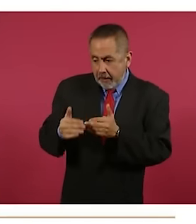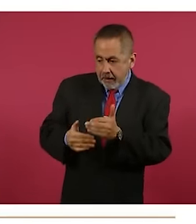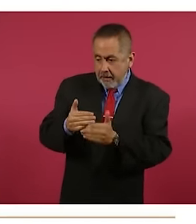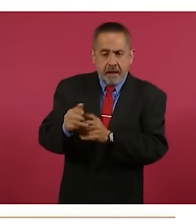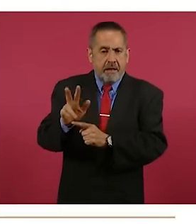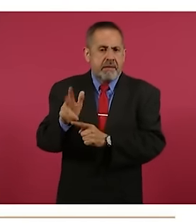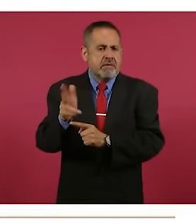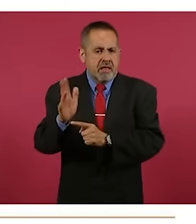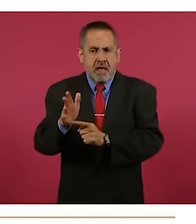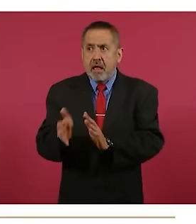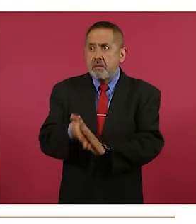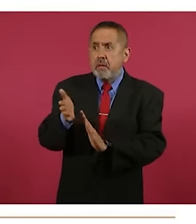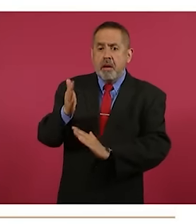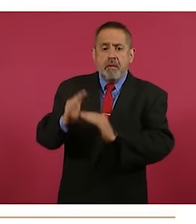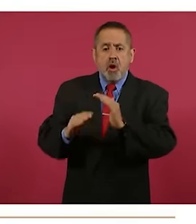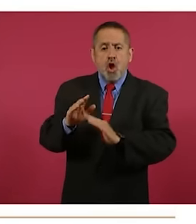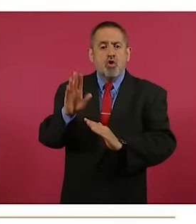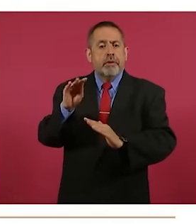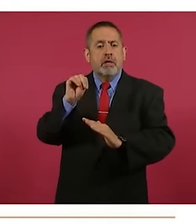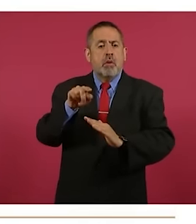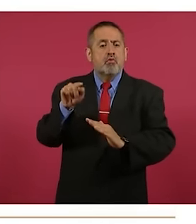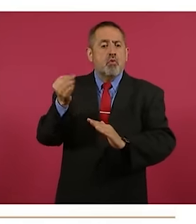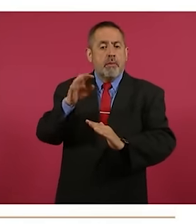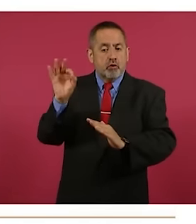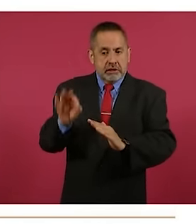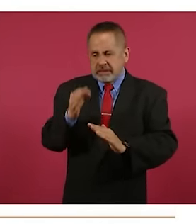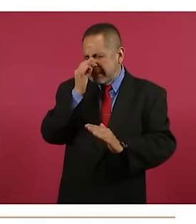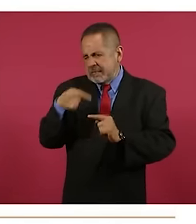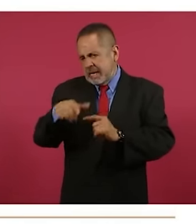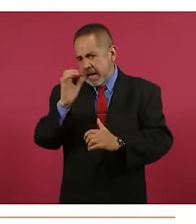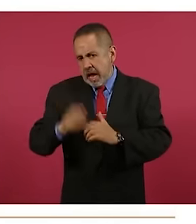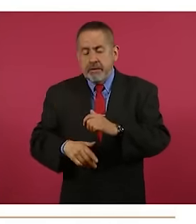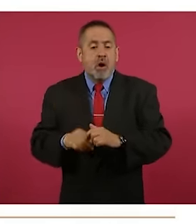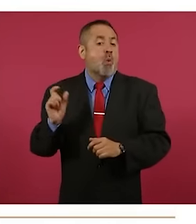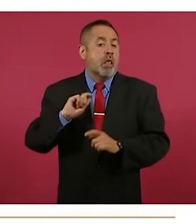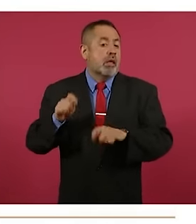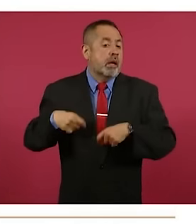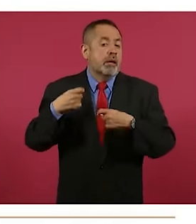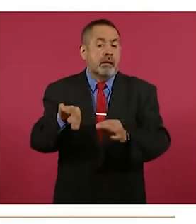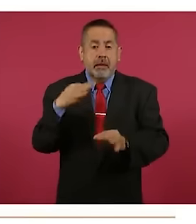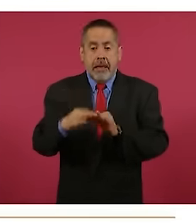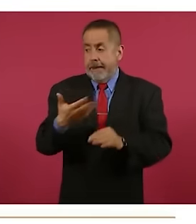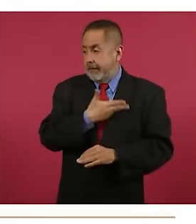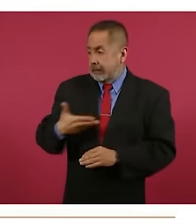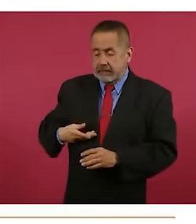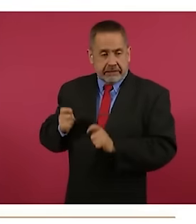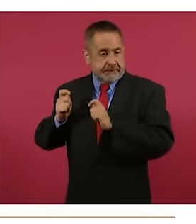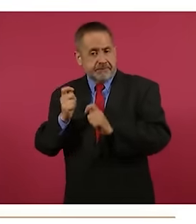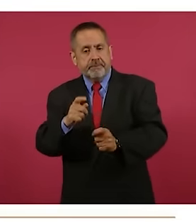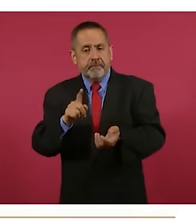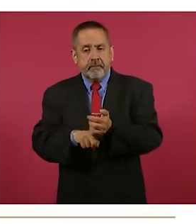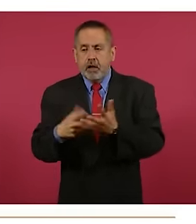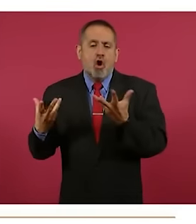totalmente construida el 99.9 por ciento y el presidente va a entregar esta hora en coordinación con el gobierno del